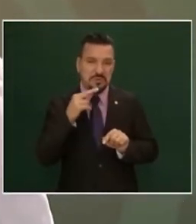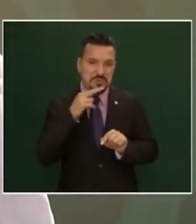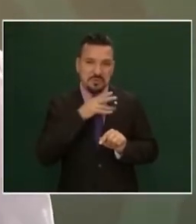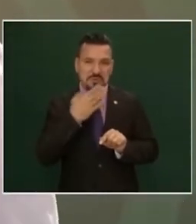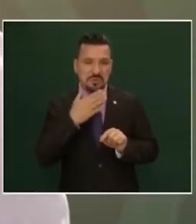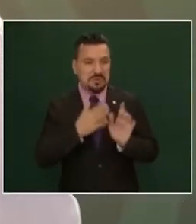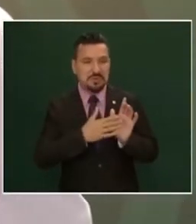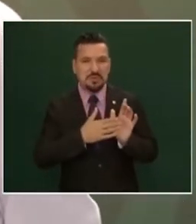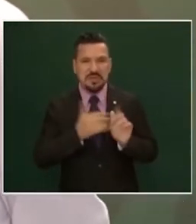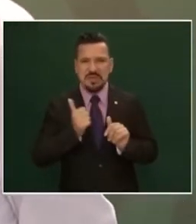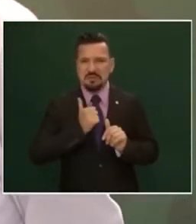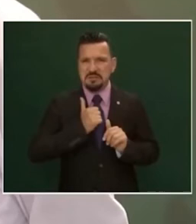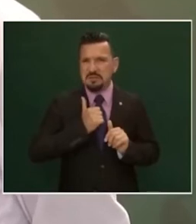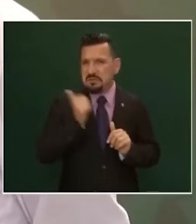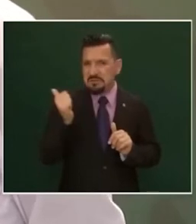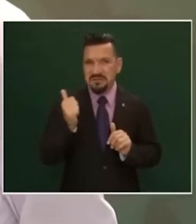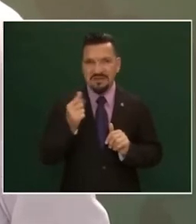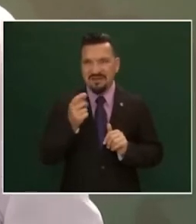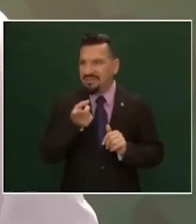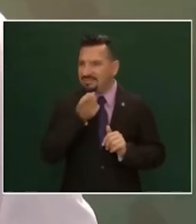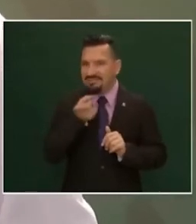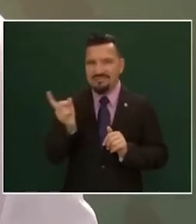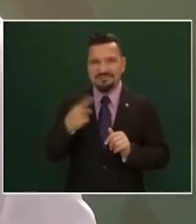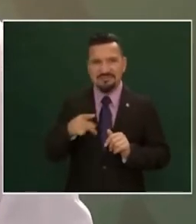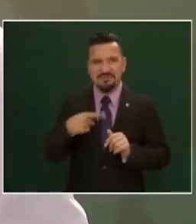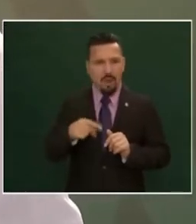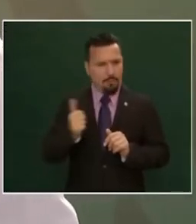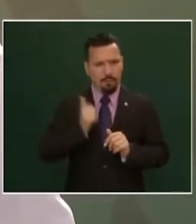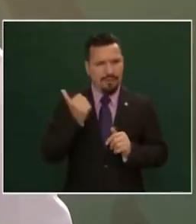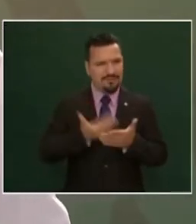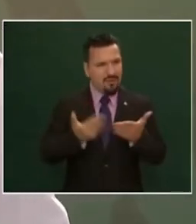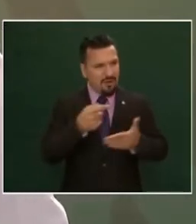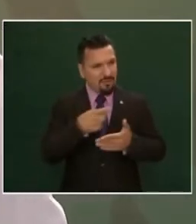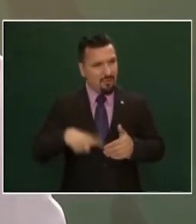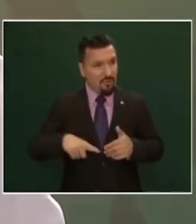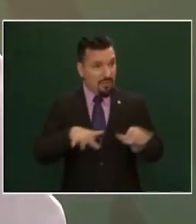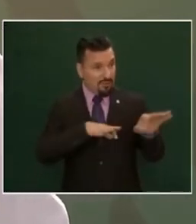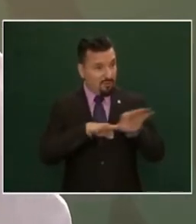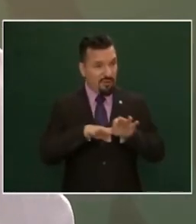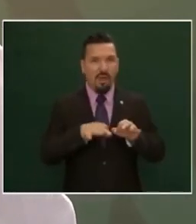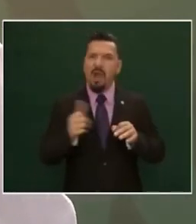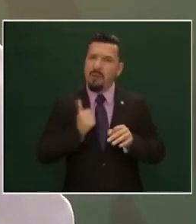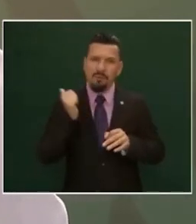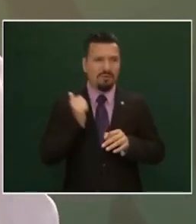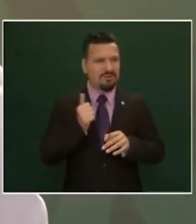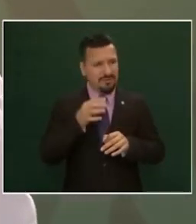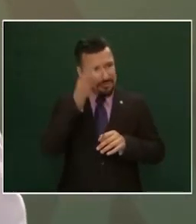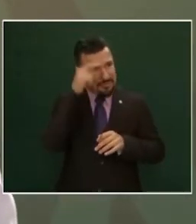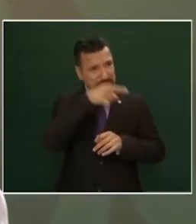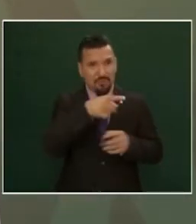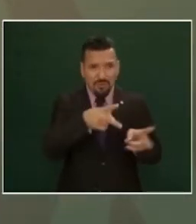aprovecha tu oportunidad no seas tonto